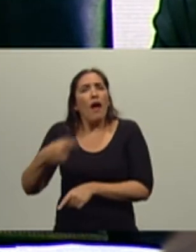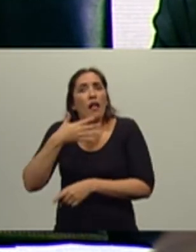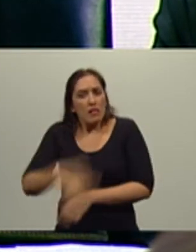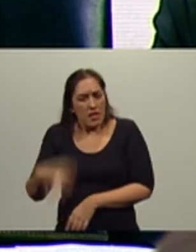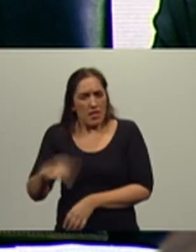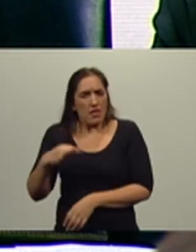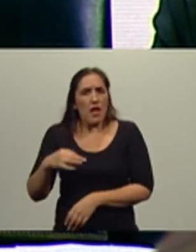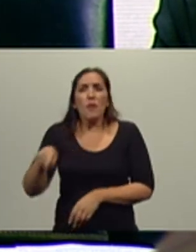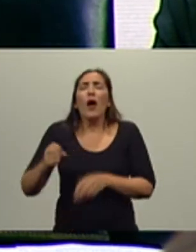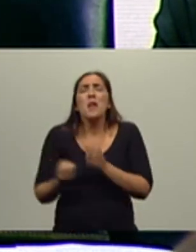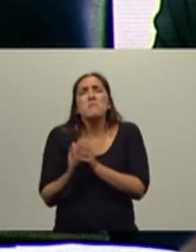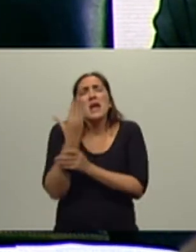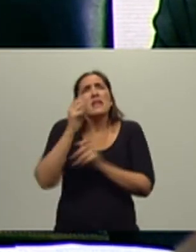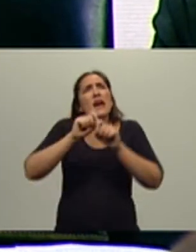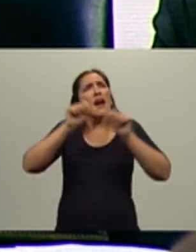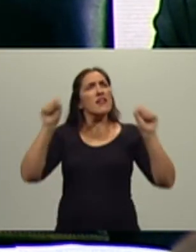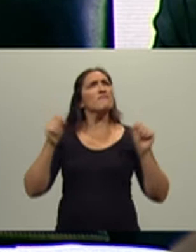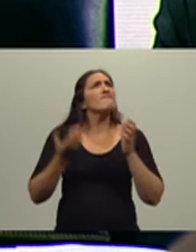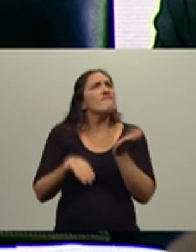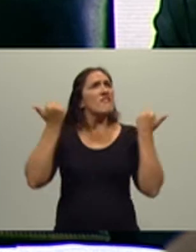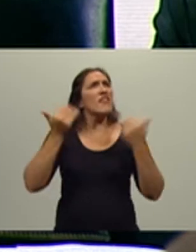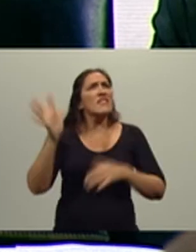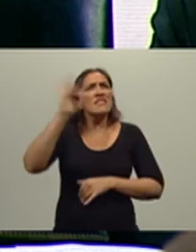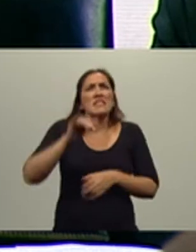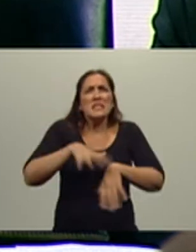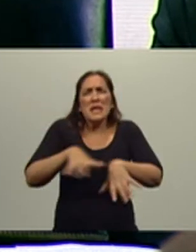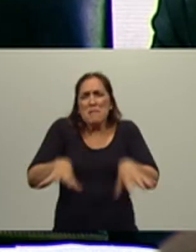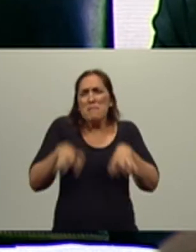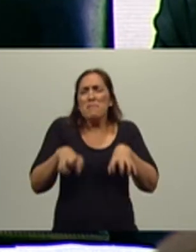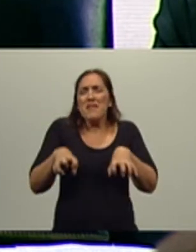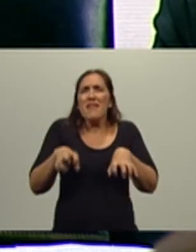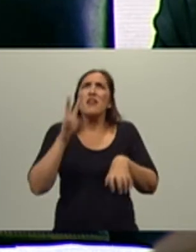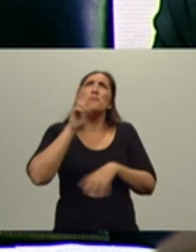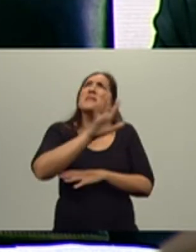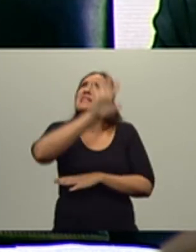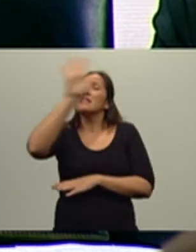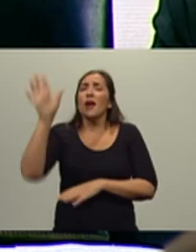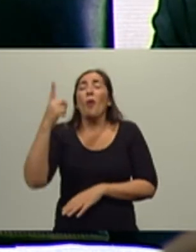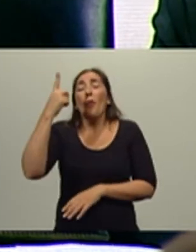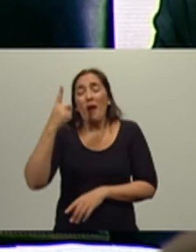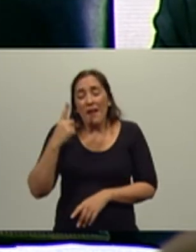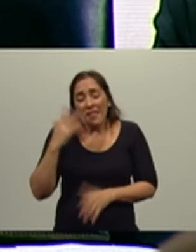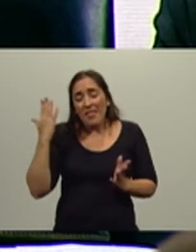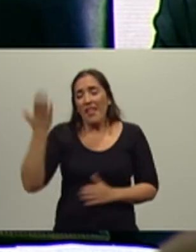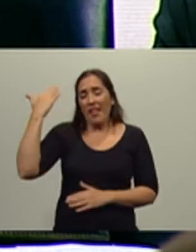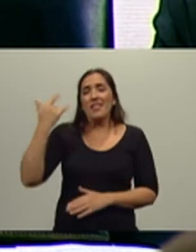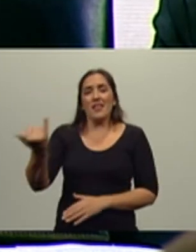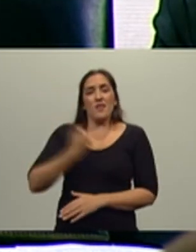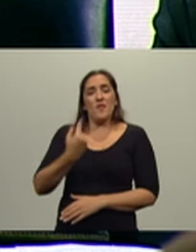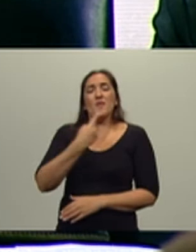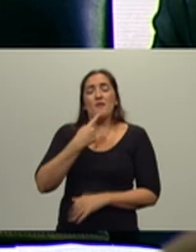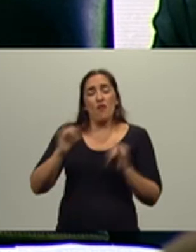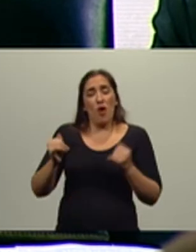temprano, que mira el cielo para ver si llueve, porque realmente una vez uno me dijo algo muy gracioso, solamente hay una cosa